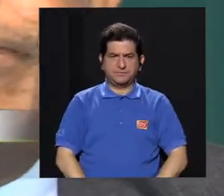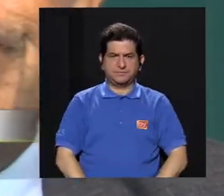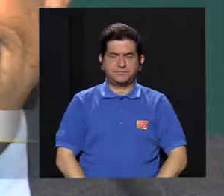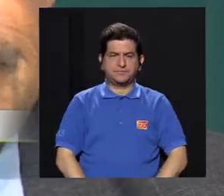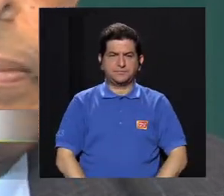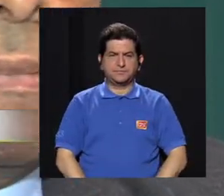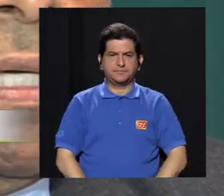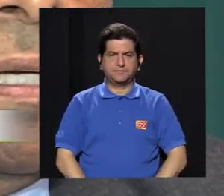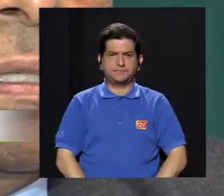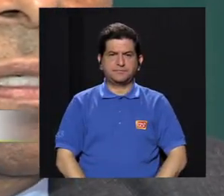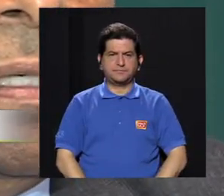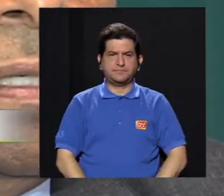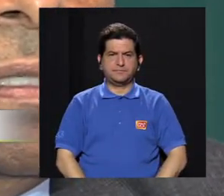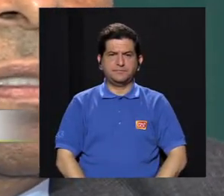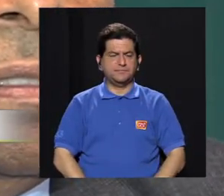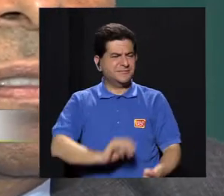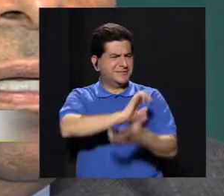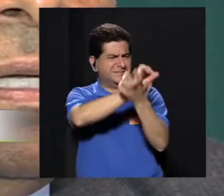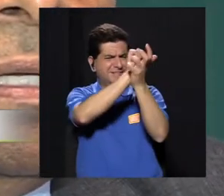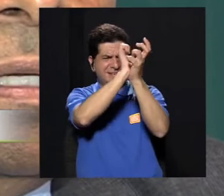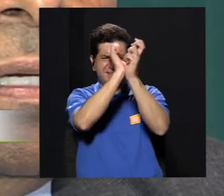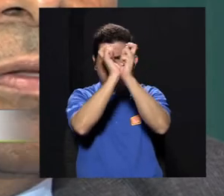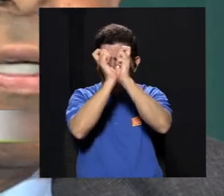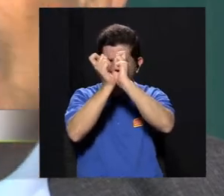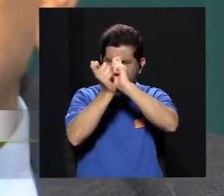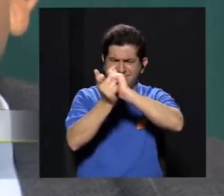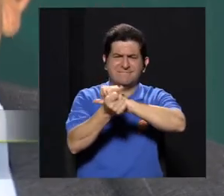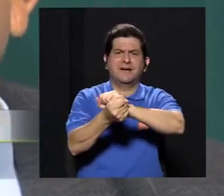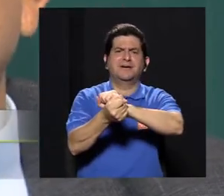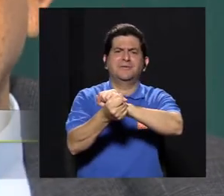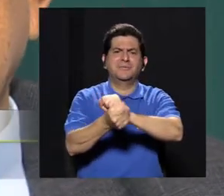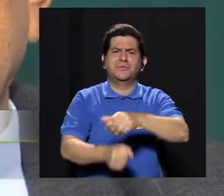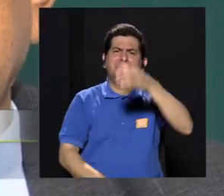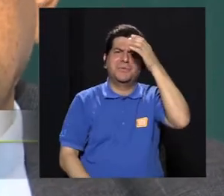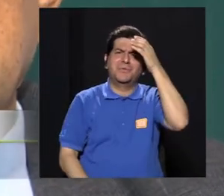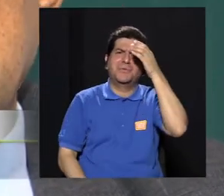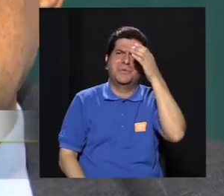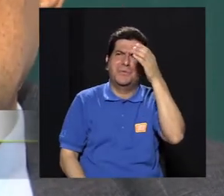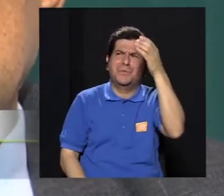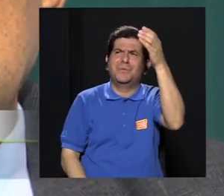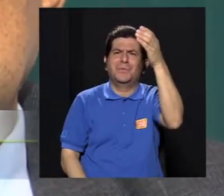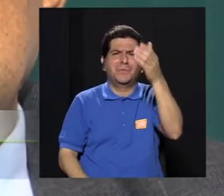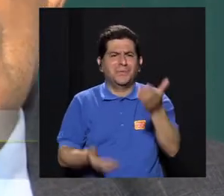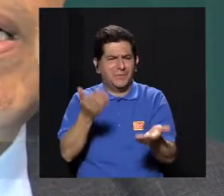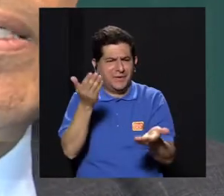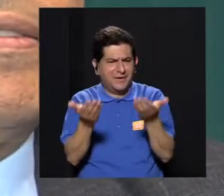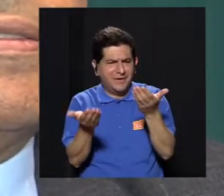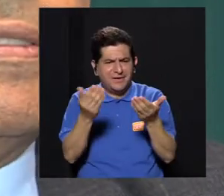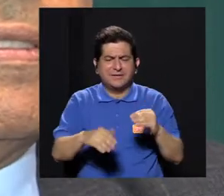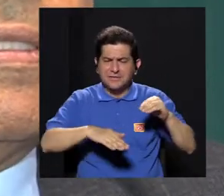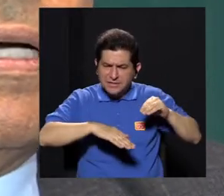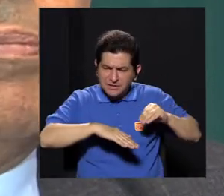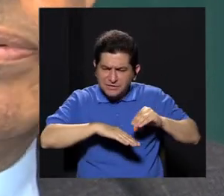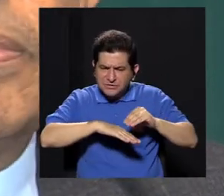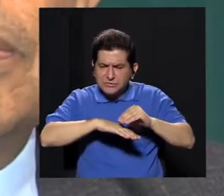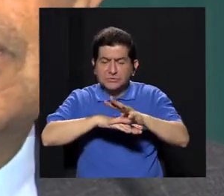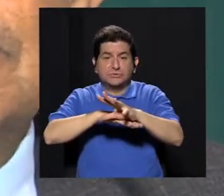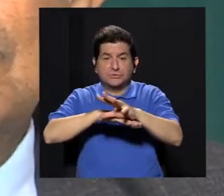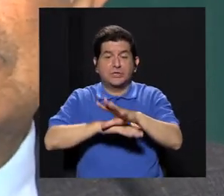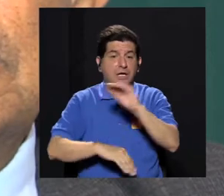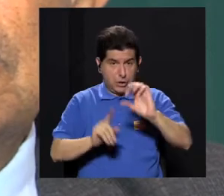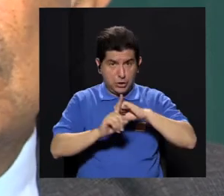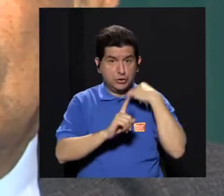los cambios culturales que han